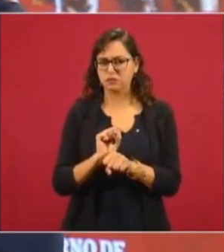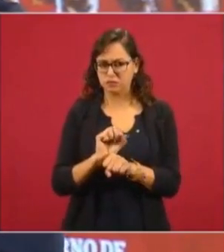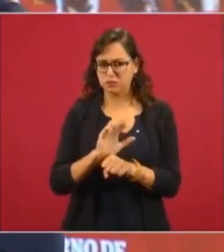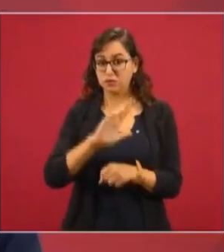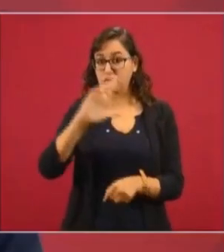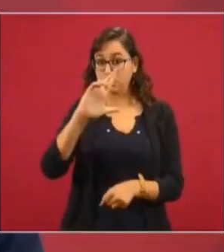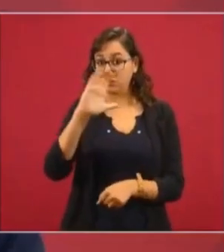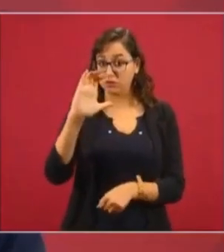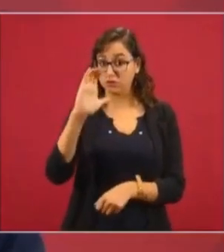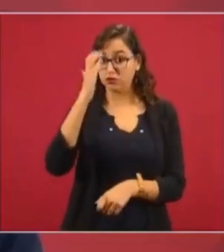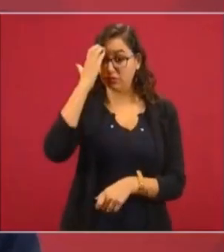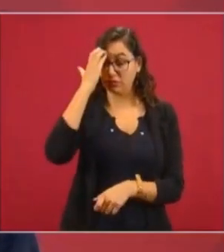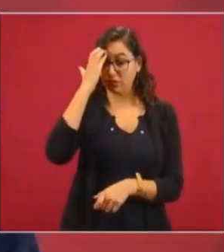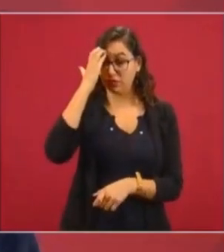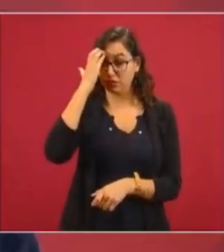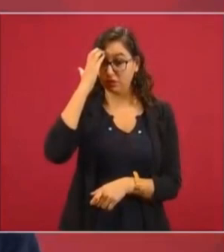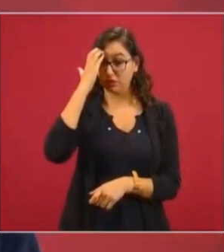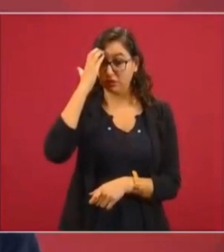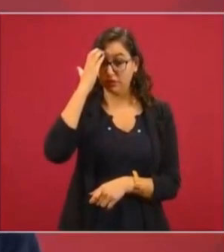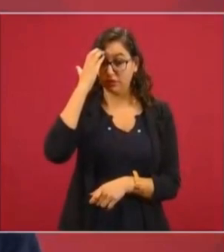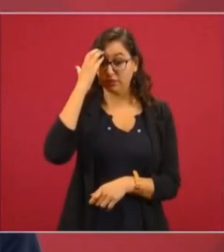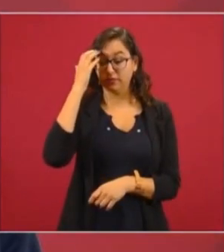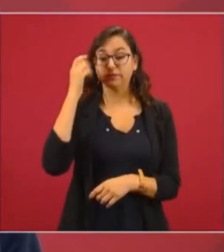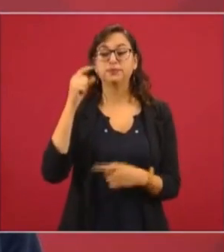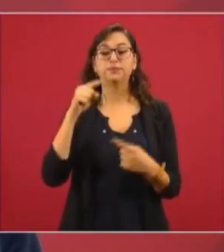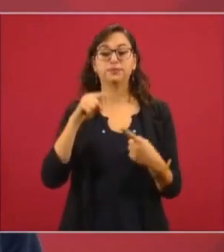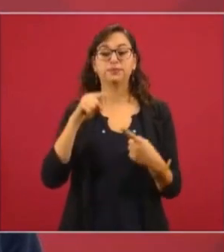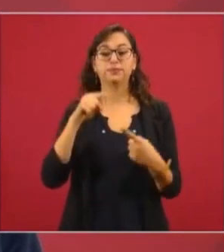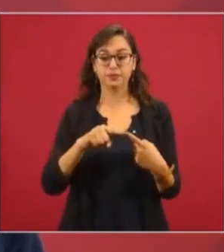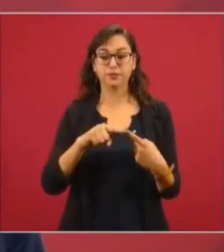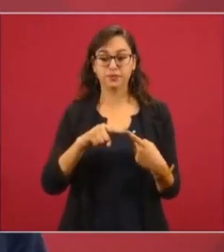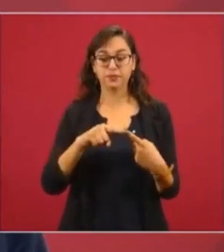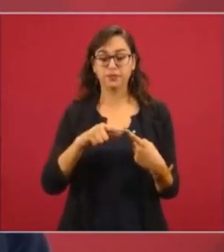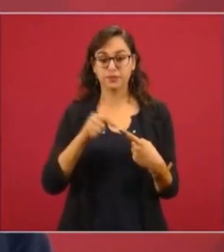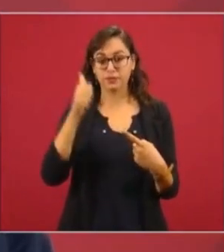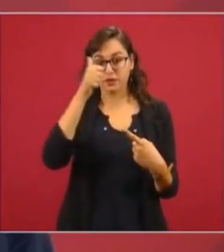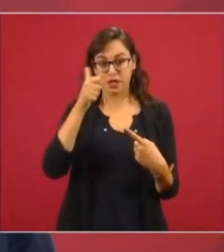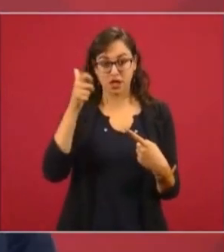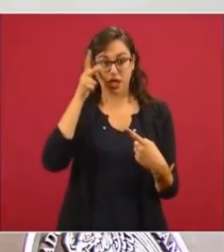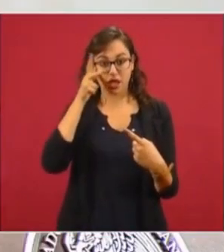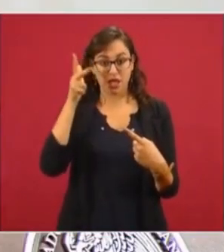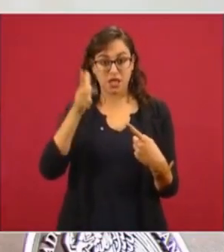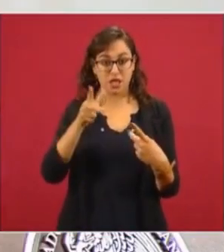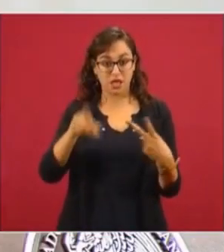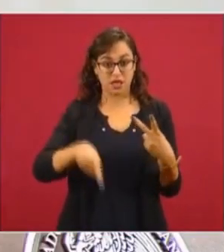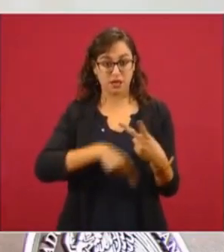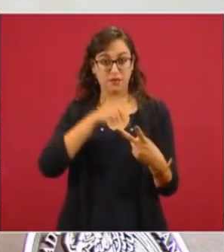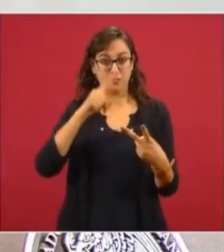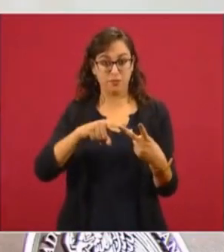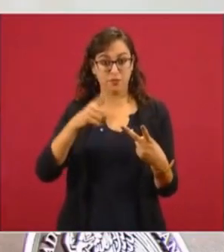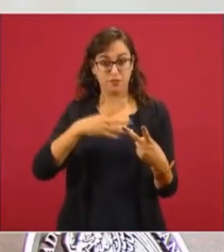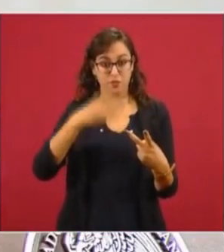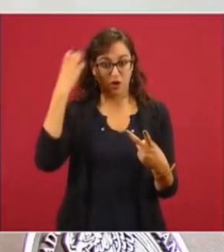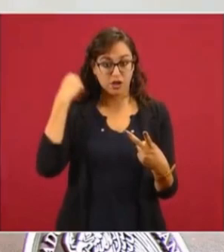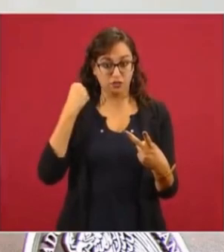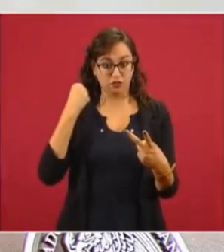tanto al cura Hidalgo como al cura Morelos.